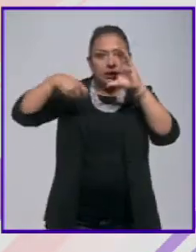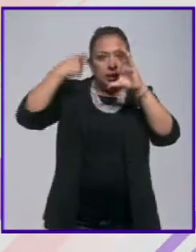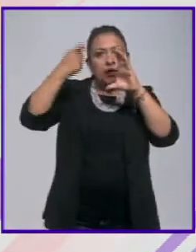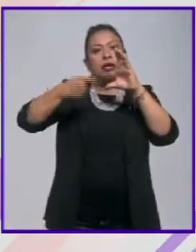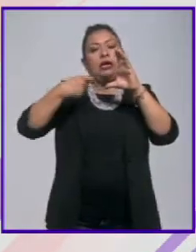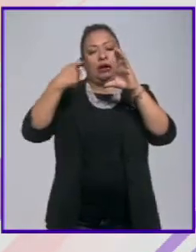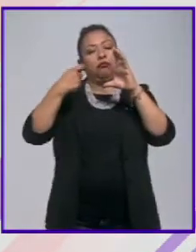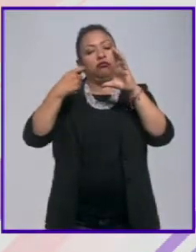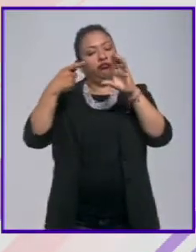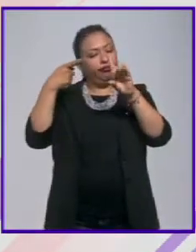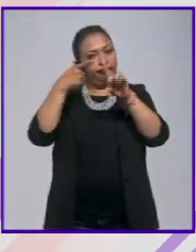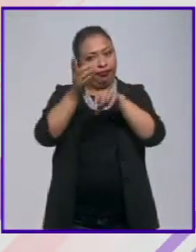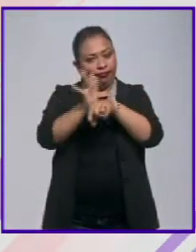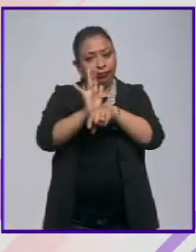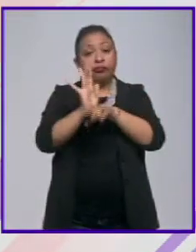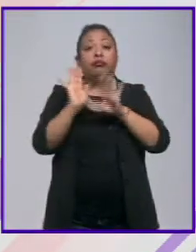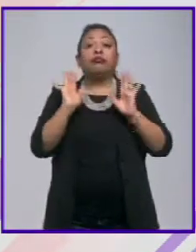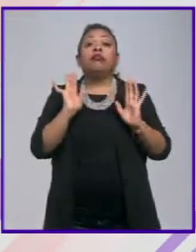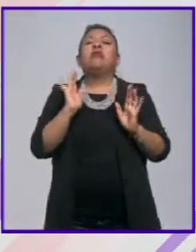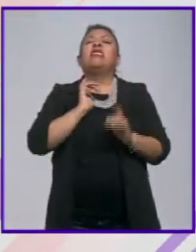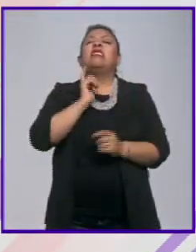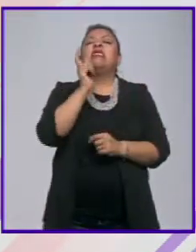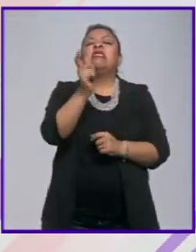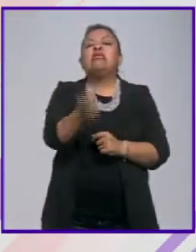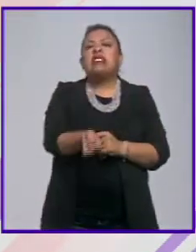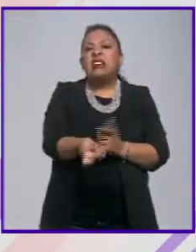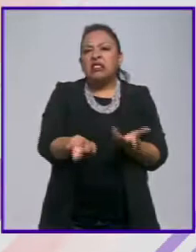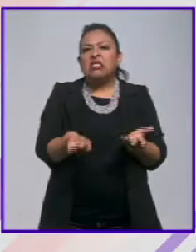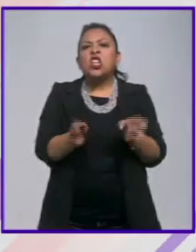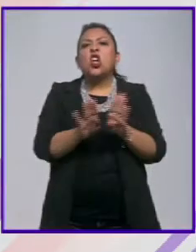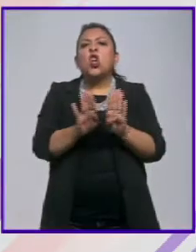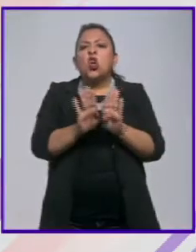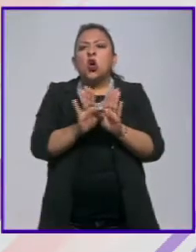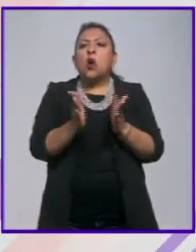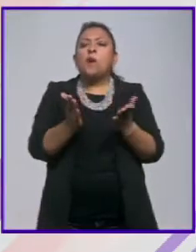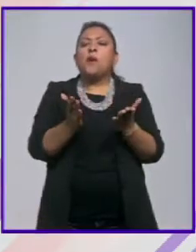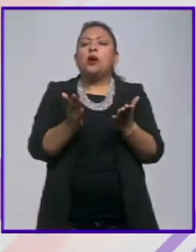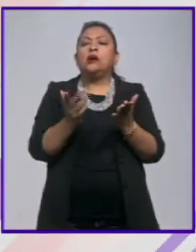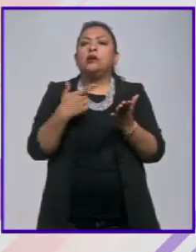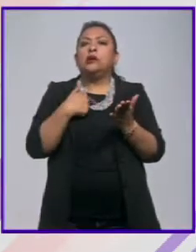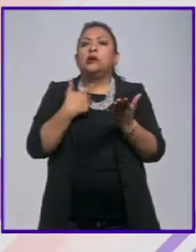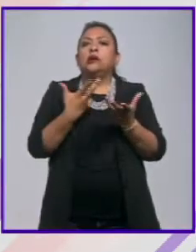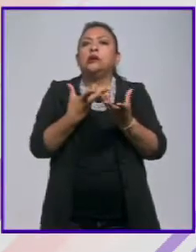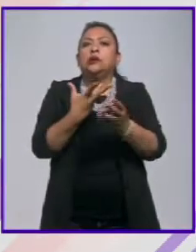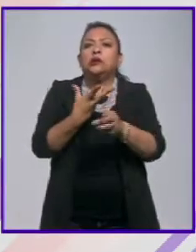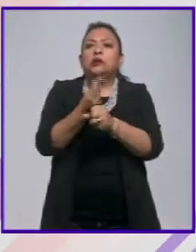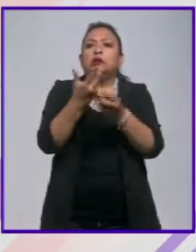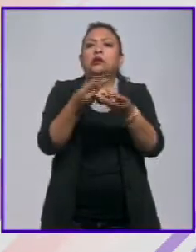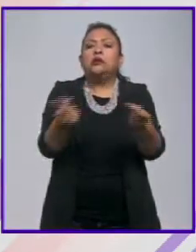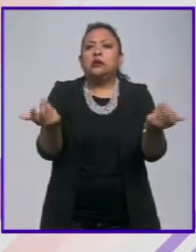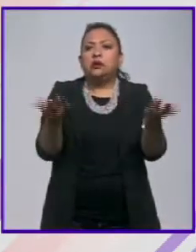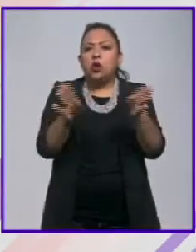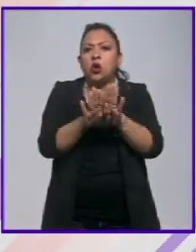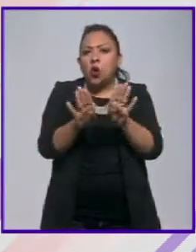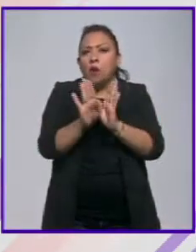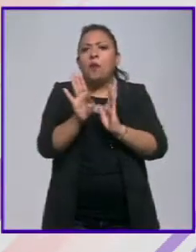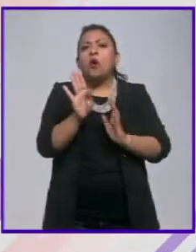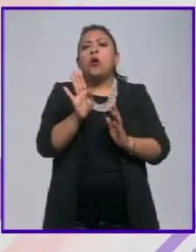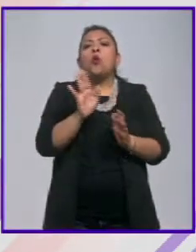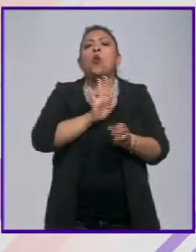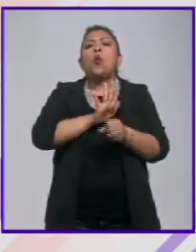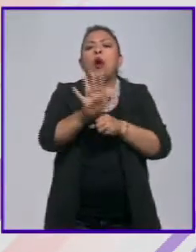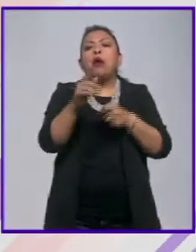audiovisuales, y qué significa, ¿no? Y cómo lo han enfrentado, cómo lo han solucionado, ¿no? Y qué cosas se pueden